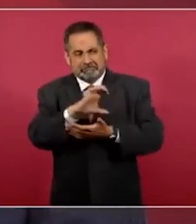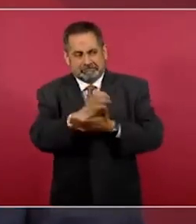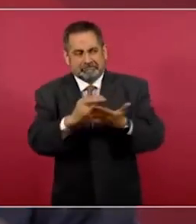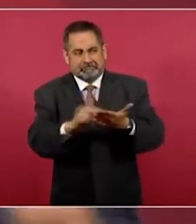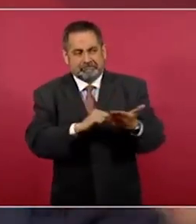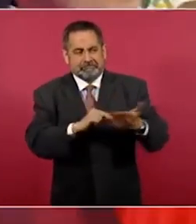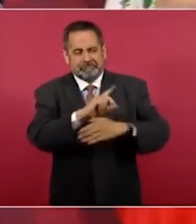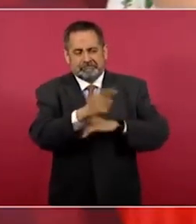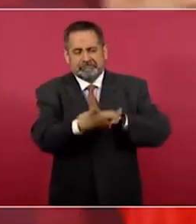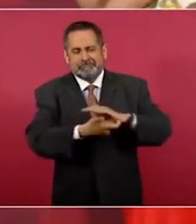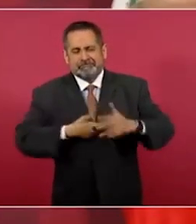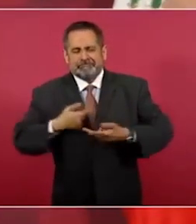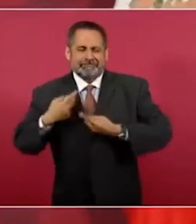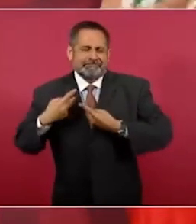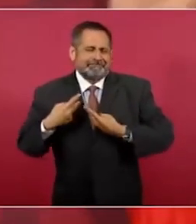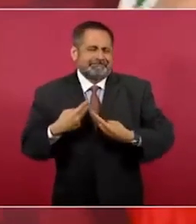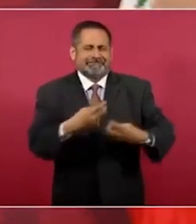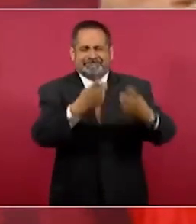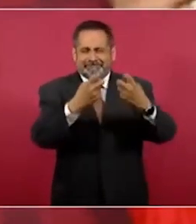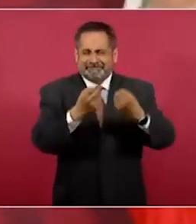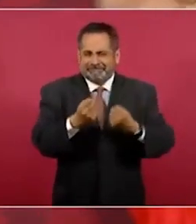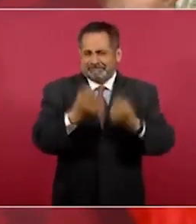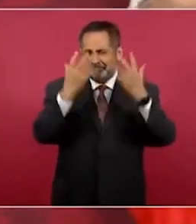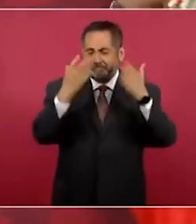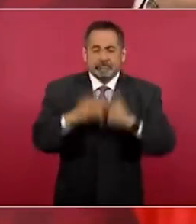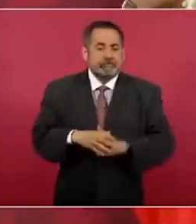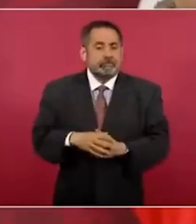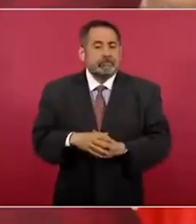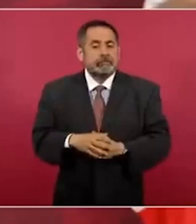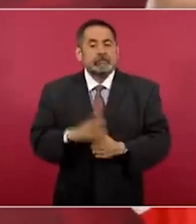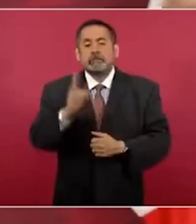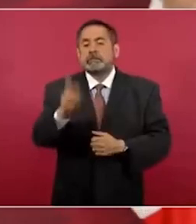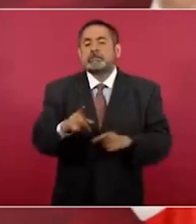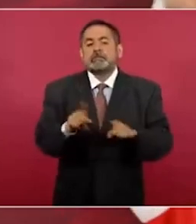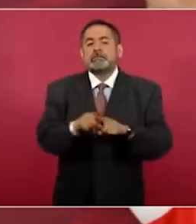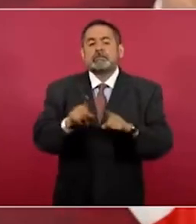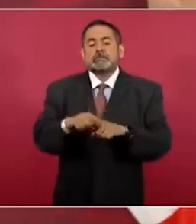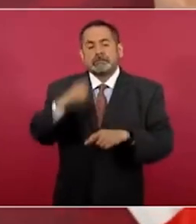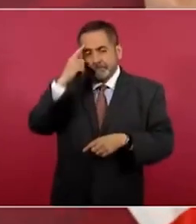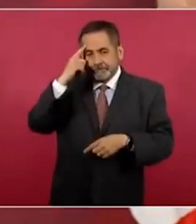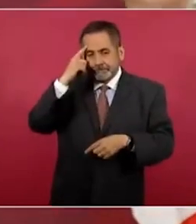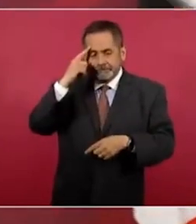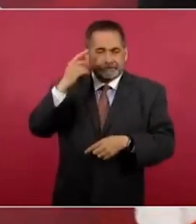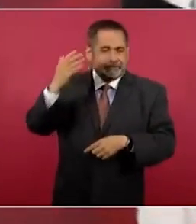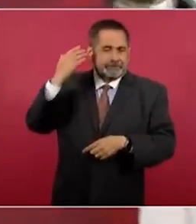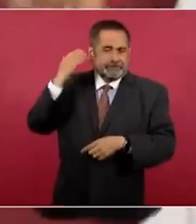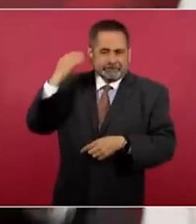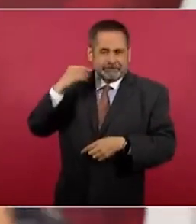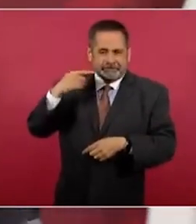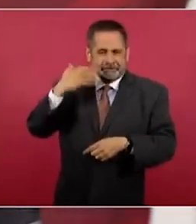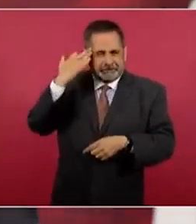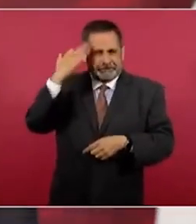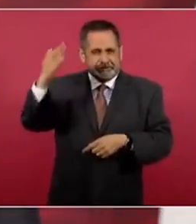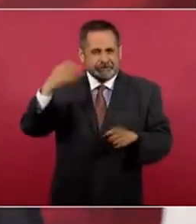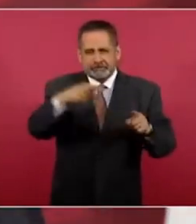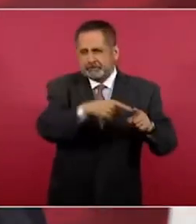Eso es lo mismo que hicieron dándole el contrato en la época